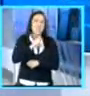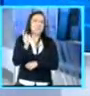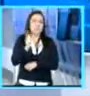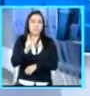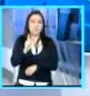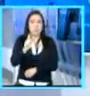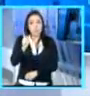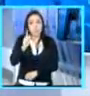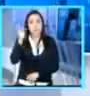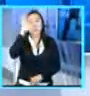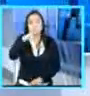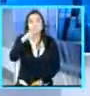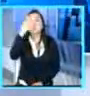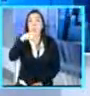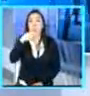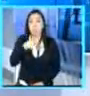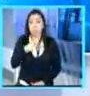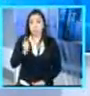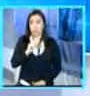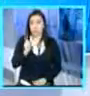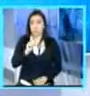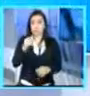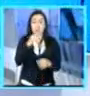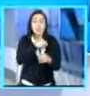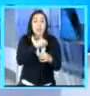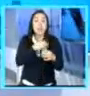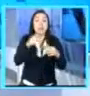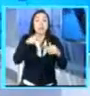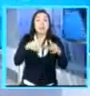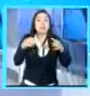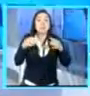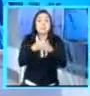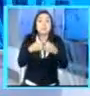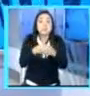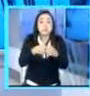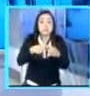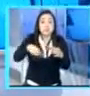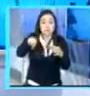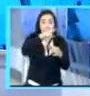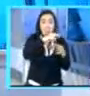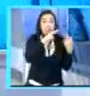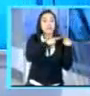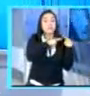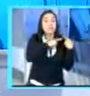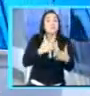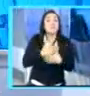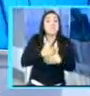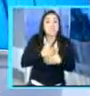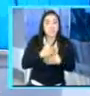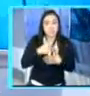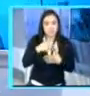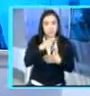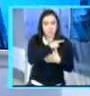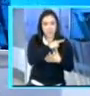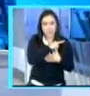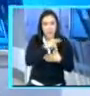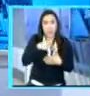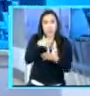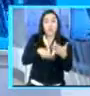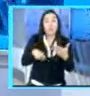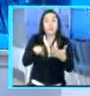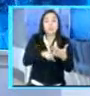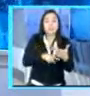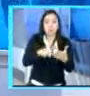resolver dos temas que son esenciales, corrupción y transparencia. La población dijo,